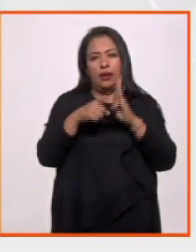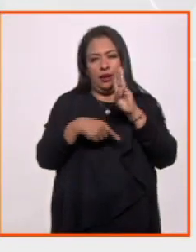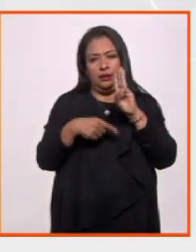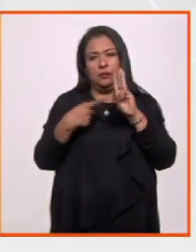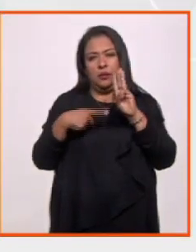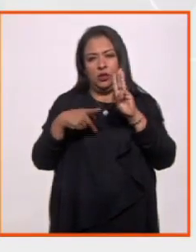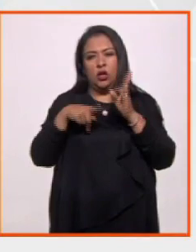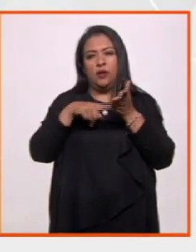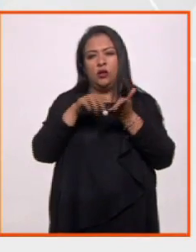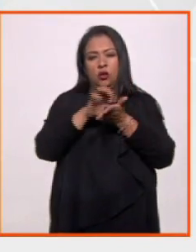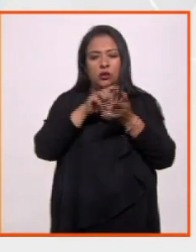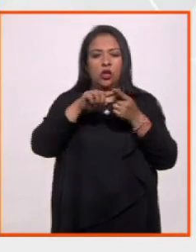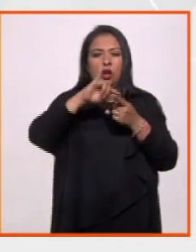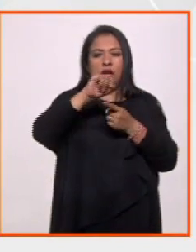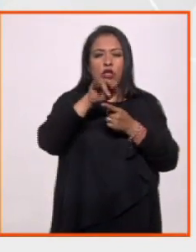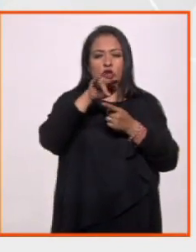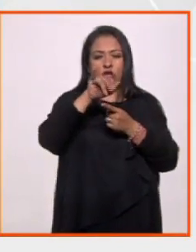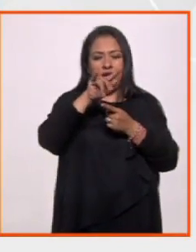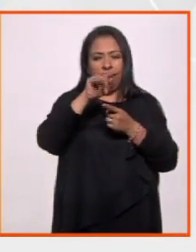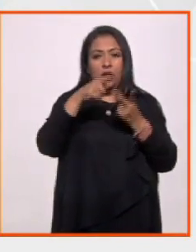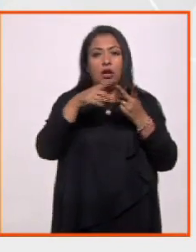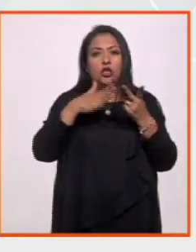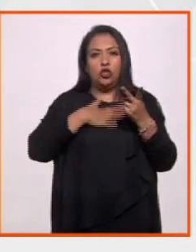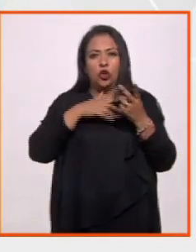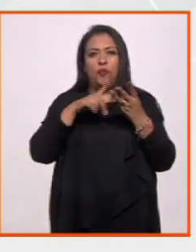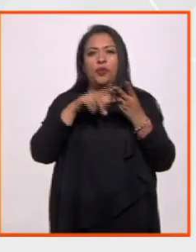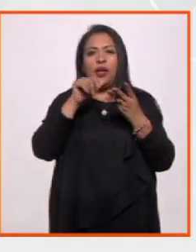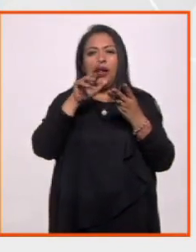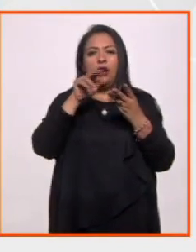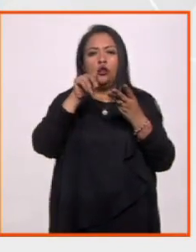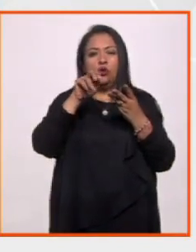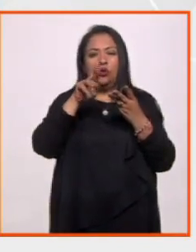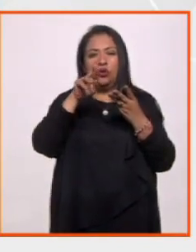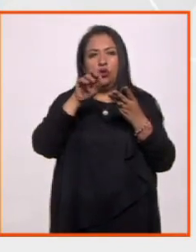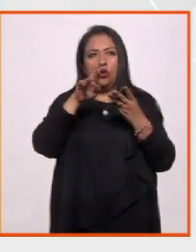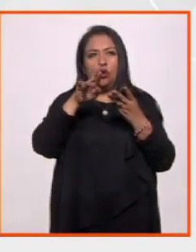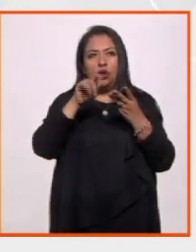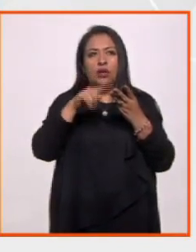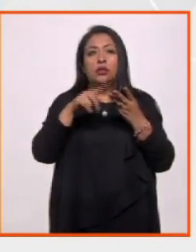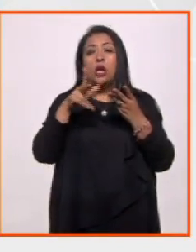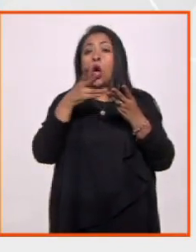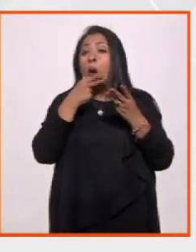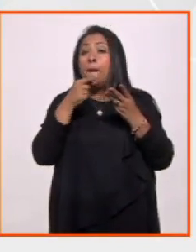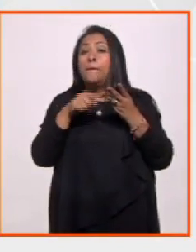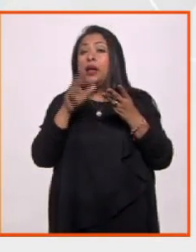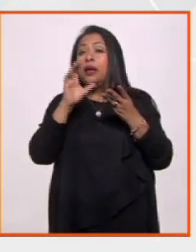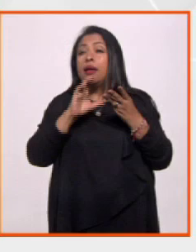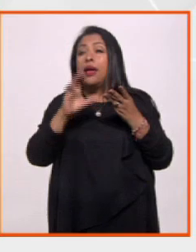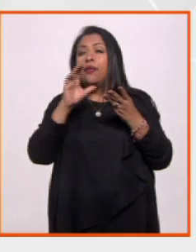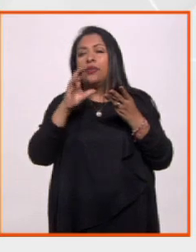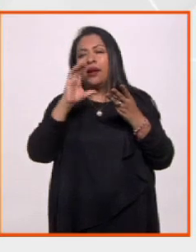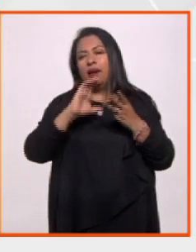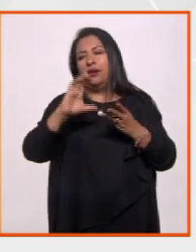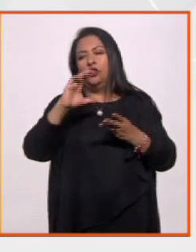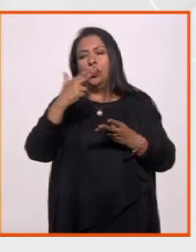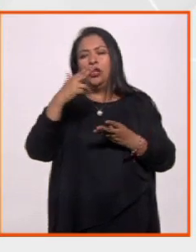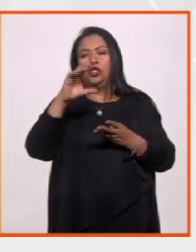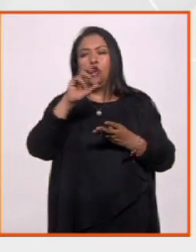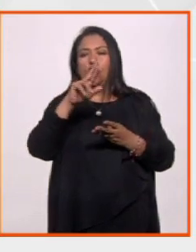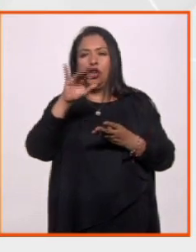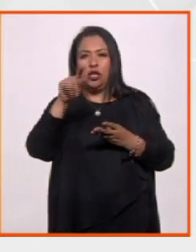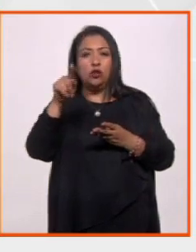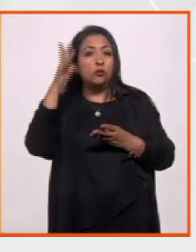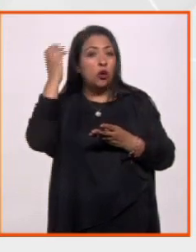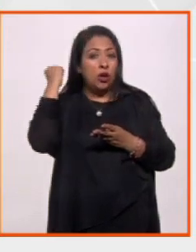en escena, Jonathan da ahí, yo y Arturo Torres el Churro, que es un corridista de Morelos. Y él funge